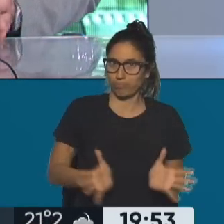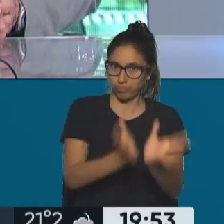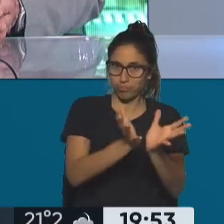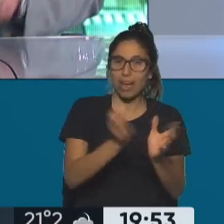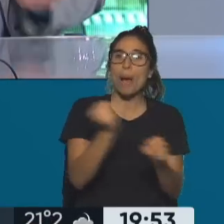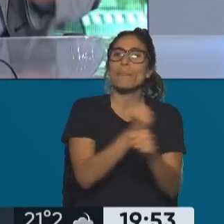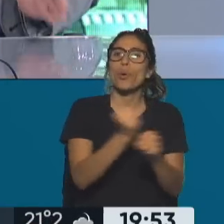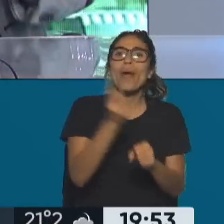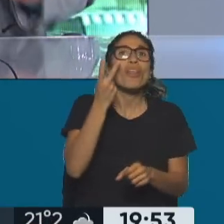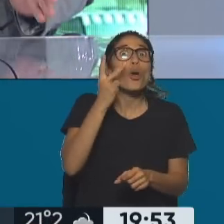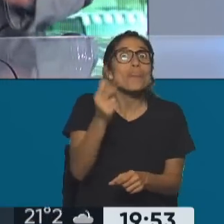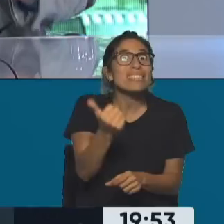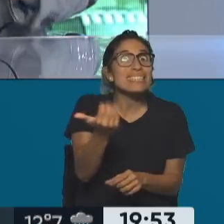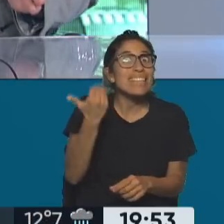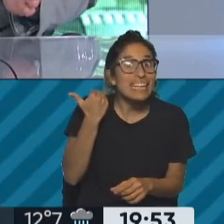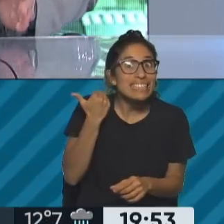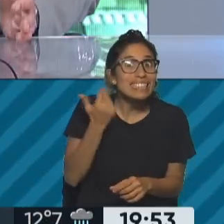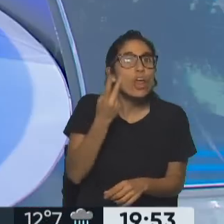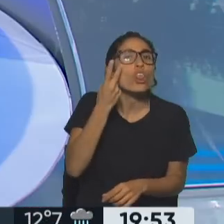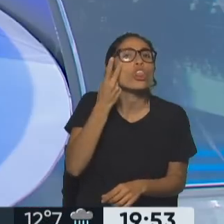2006, que se hace mucho tiempo,